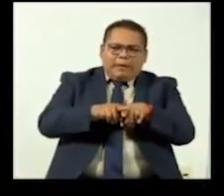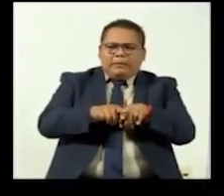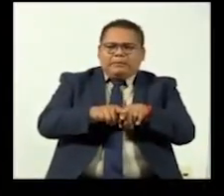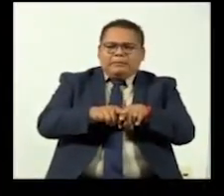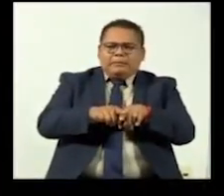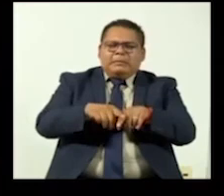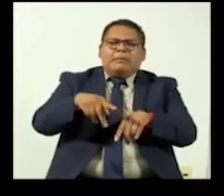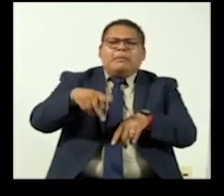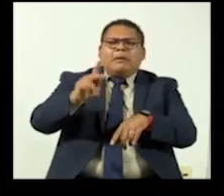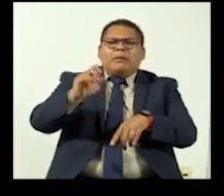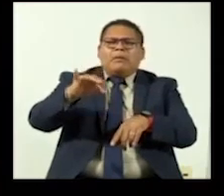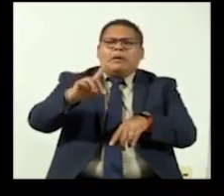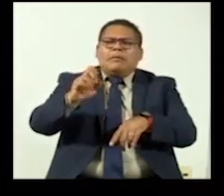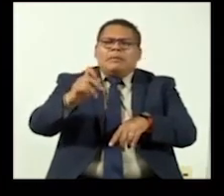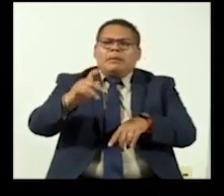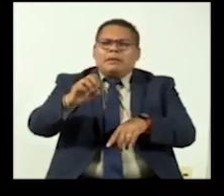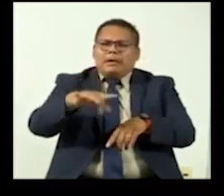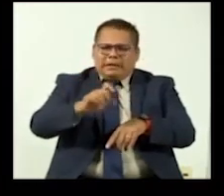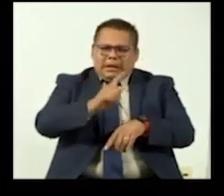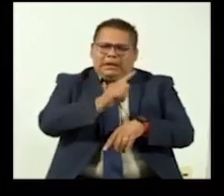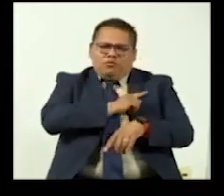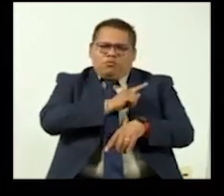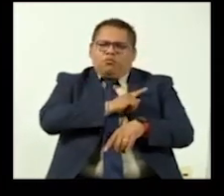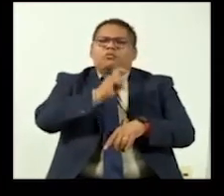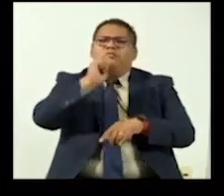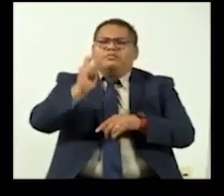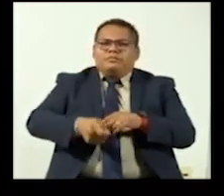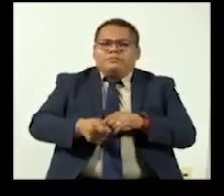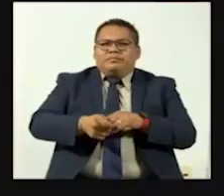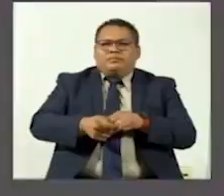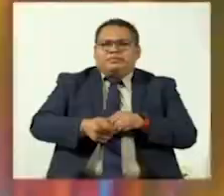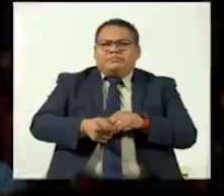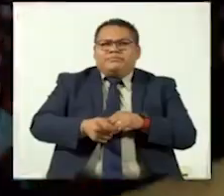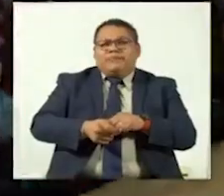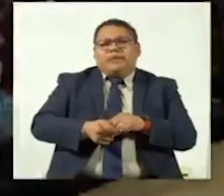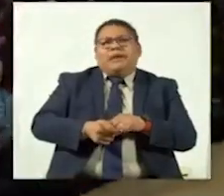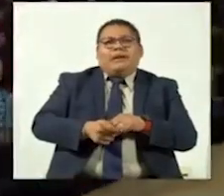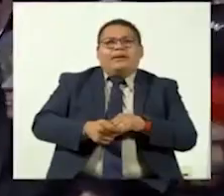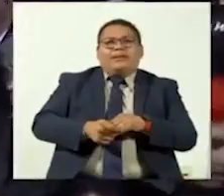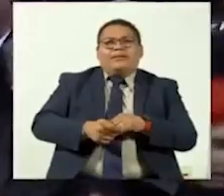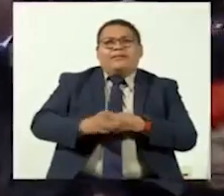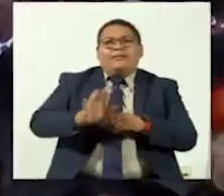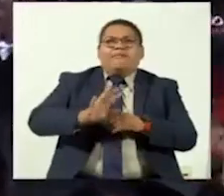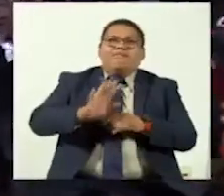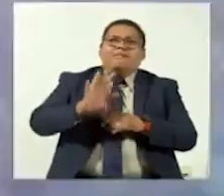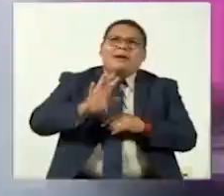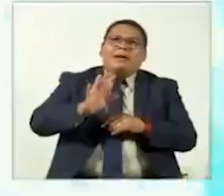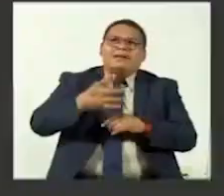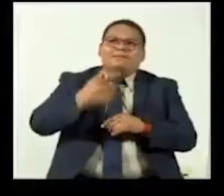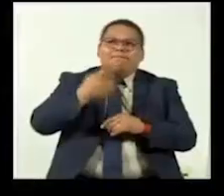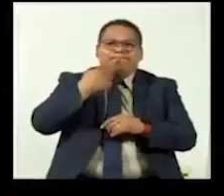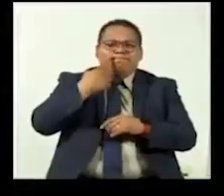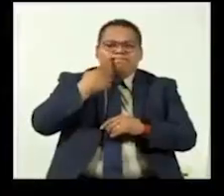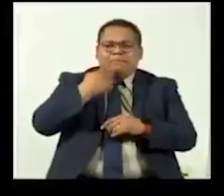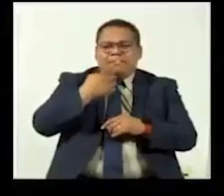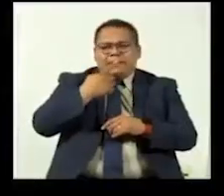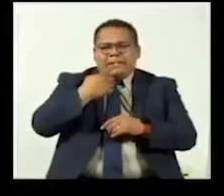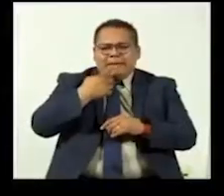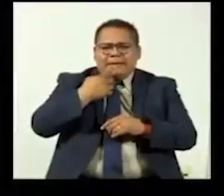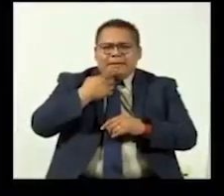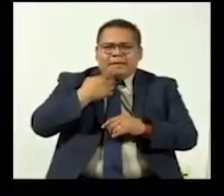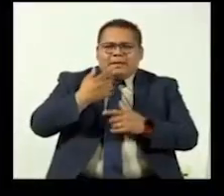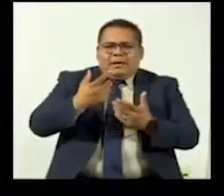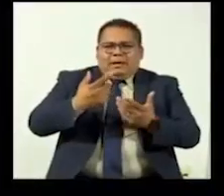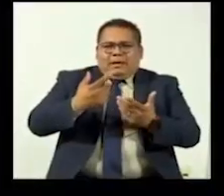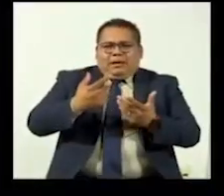independiente? Bueno, tiene como muchas acepciones coloquiales, no coloquiales, el